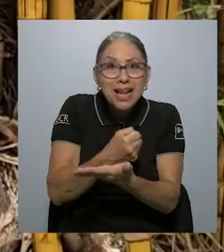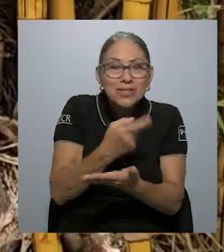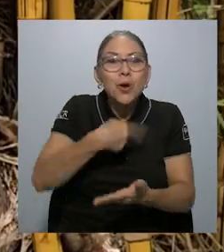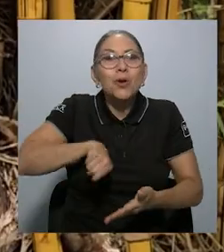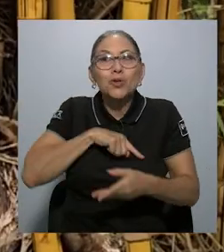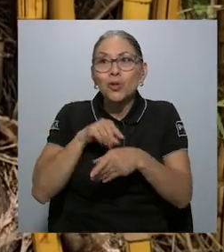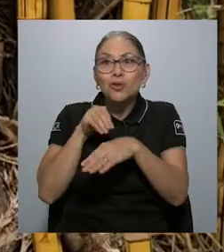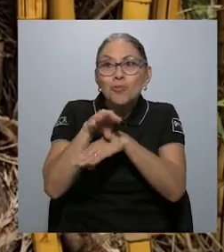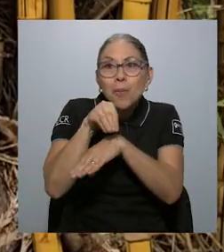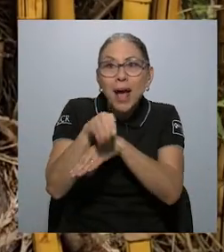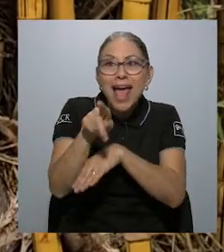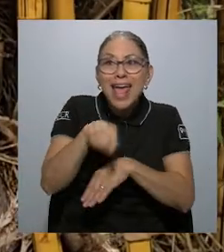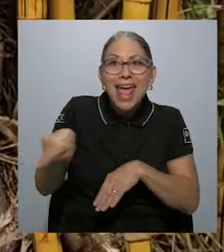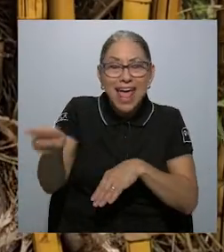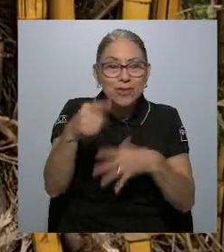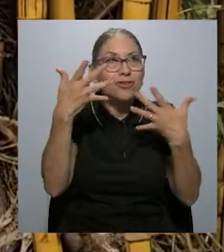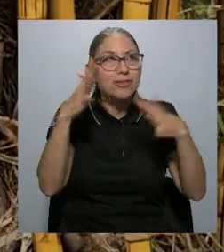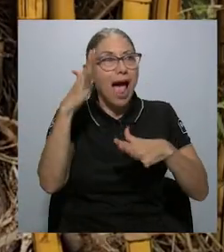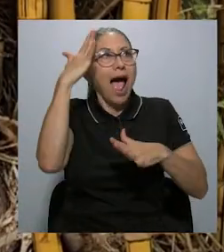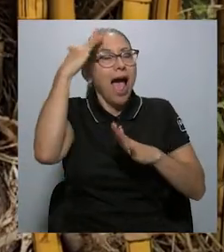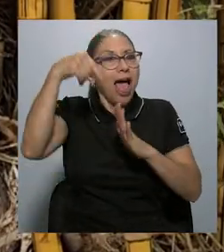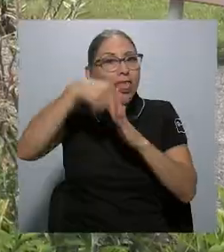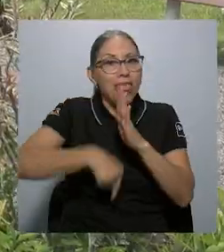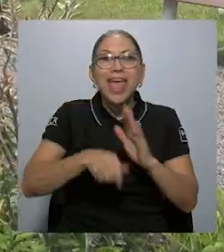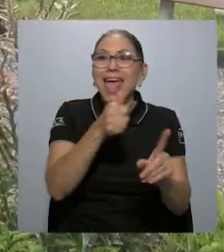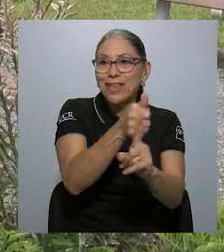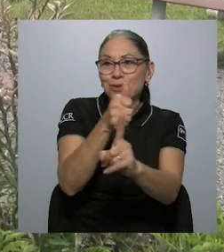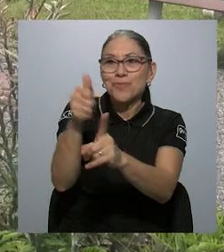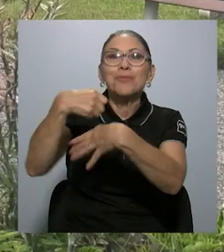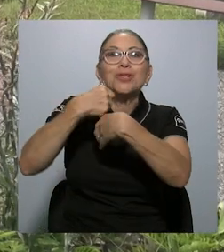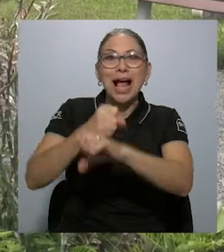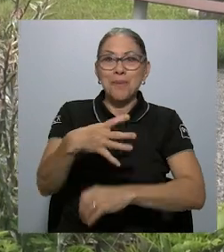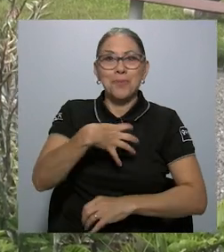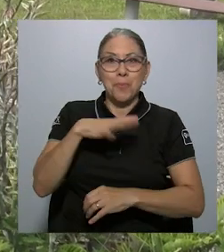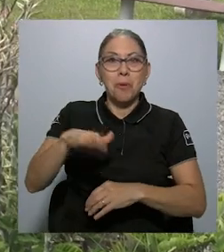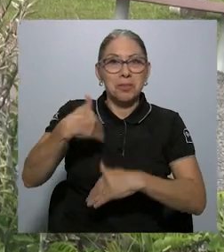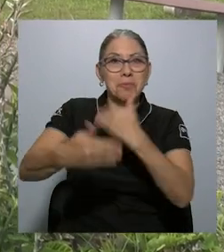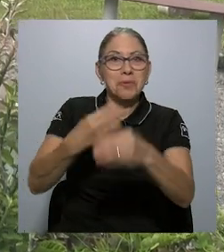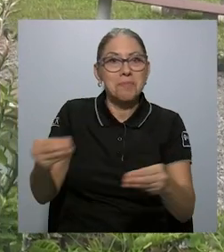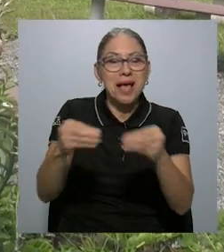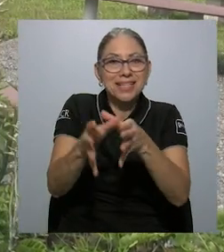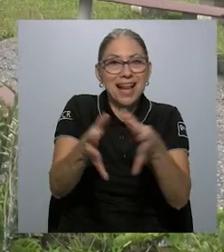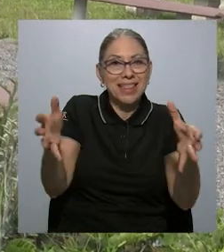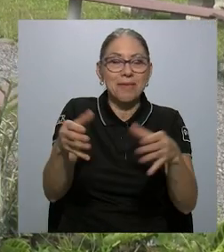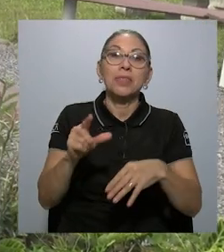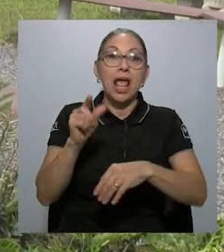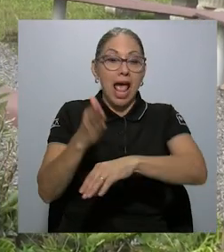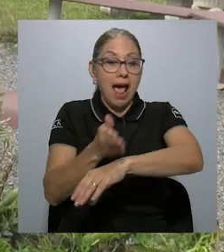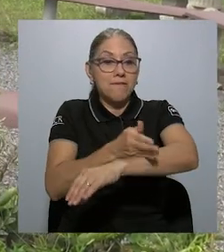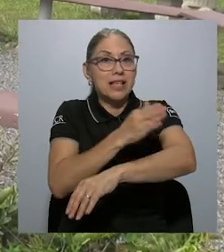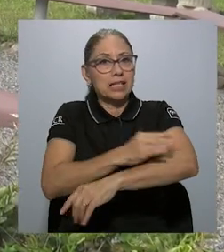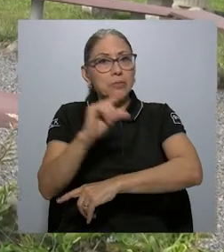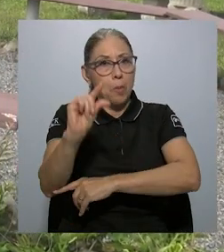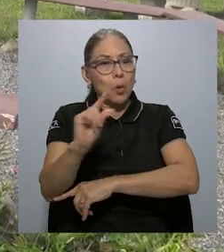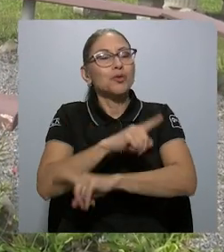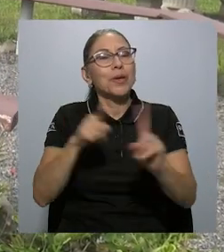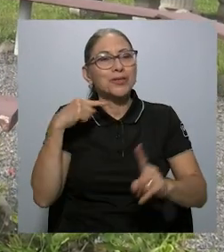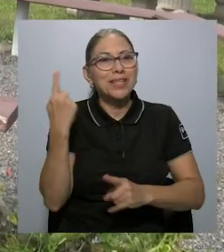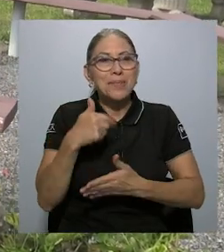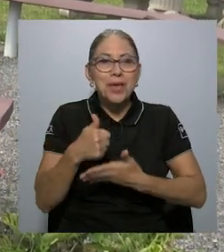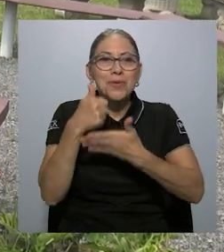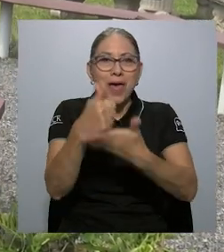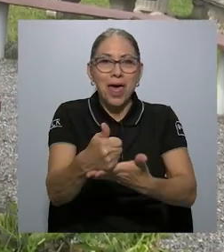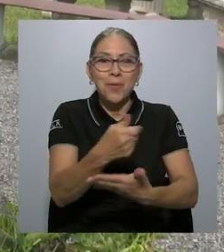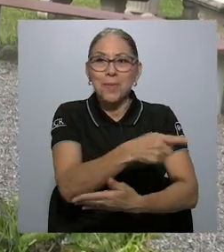que lo puedan ampliar un poco, ¿verdad?, y ellos mismos hacer su cama. Aunque sea poco los avances que hemos tenido, pues sí hemos ayudado a que la zona